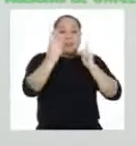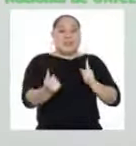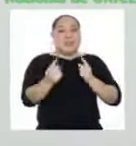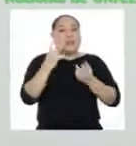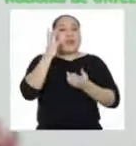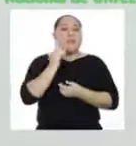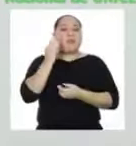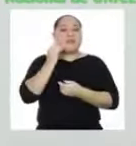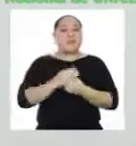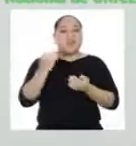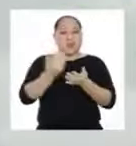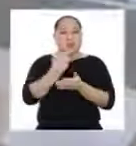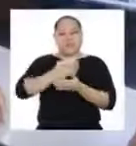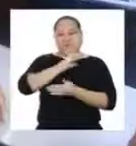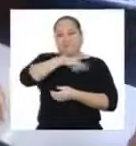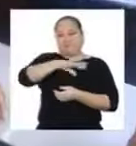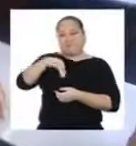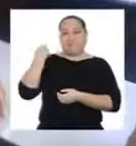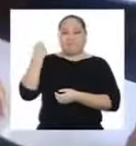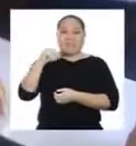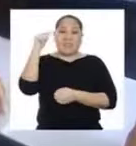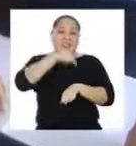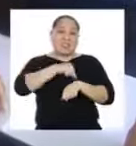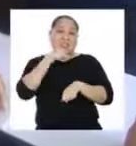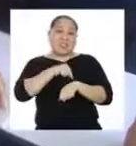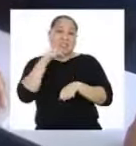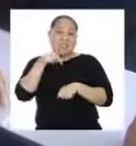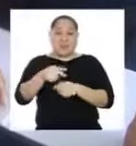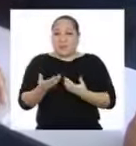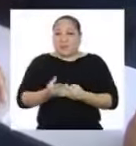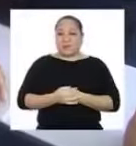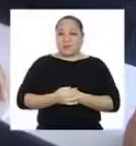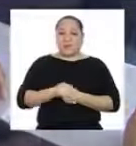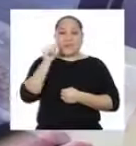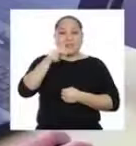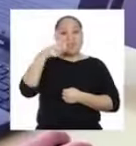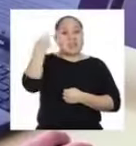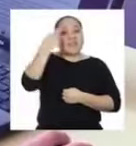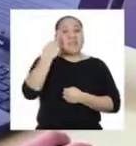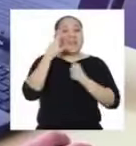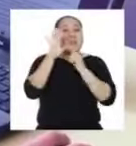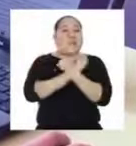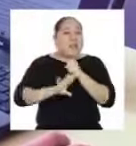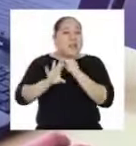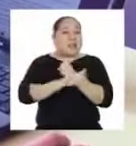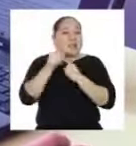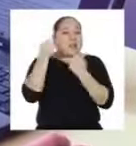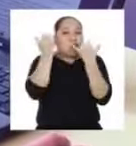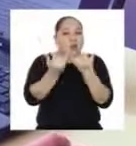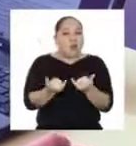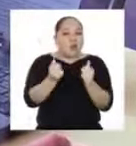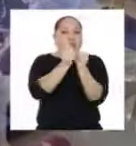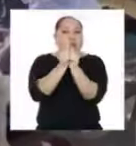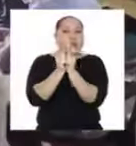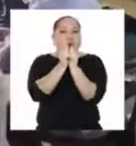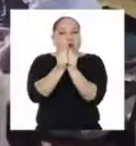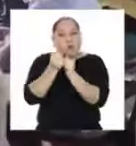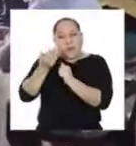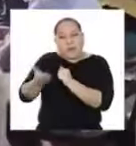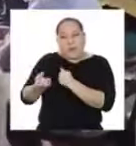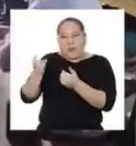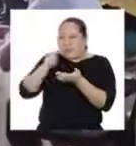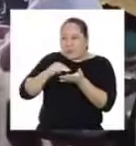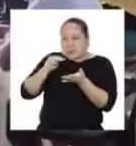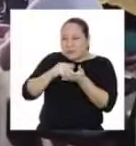experiencia nueva para niños, niñas y adolescentes. Sobre todo en estas circunstancias. Por eso es fundamental que hoy nos